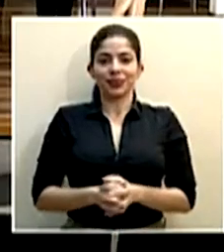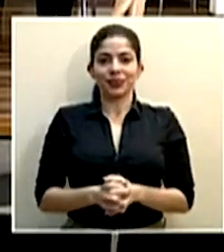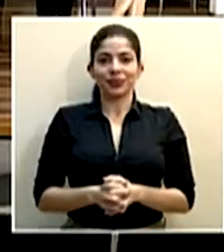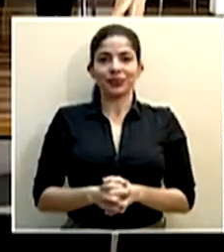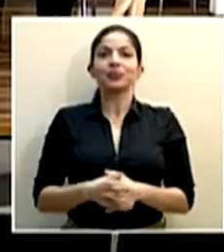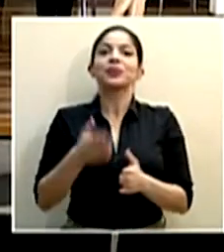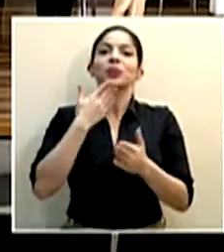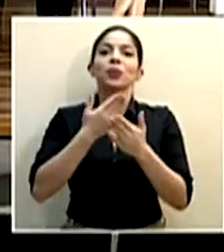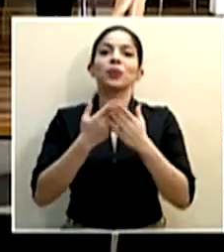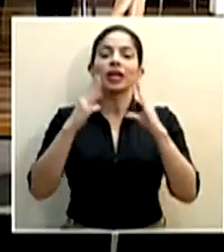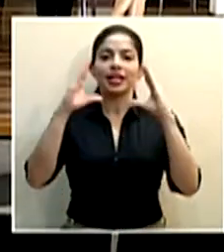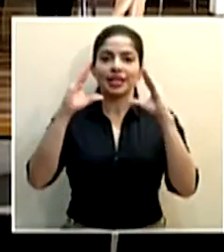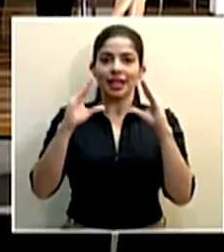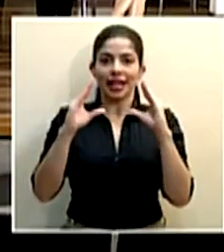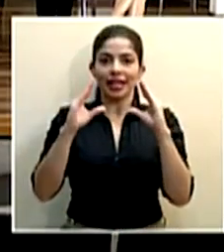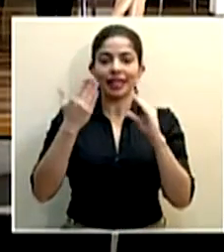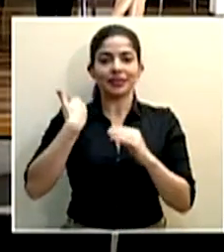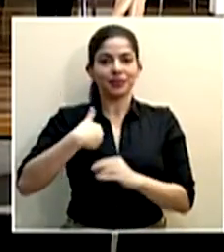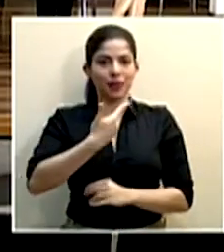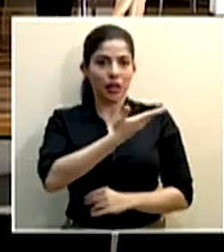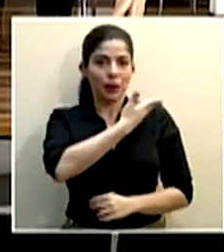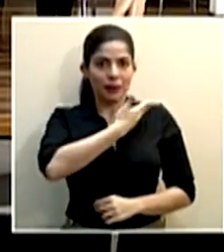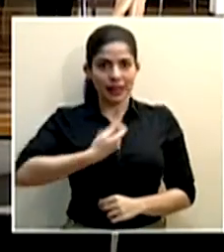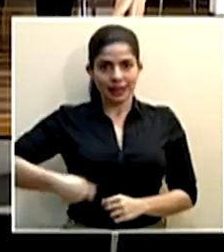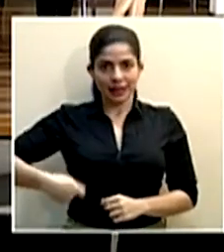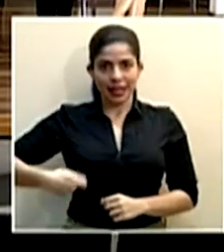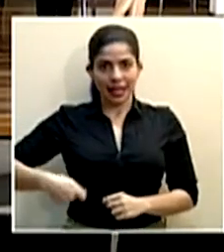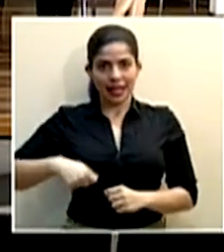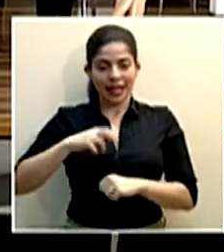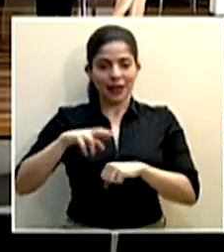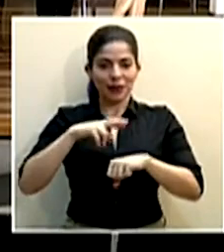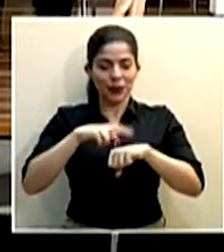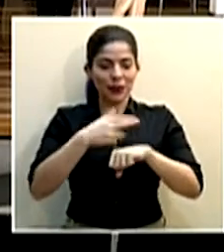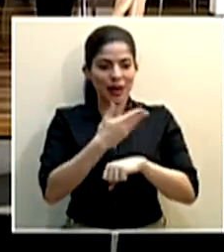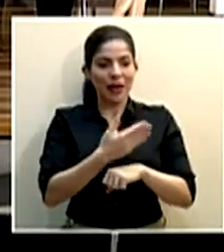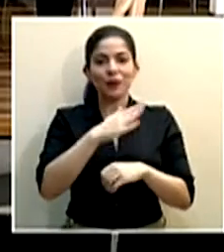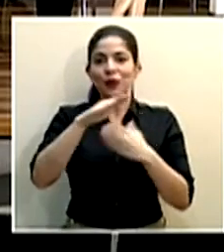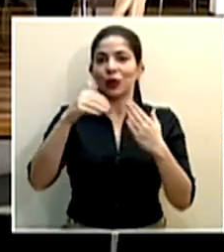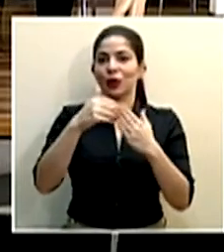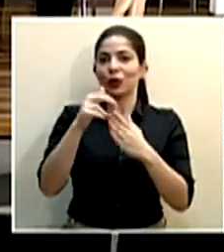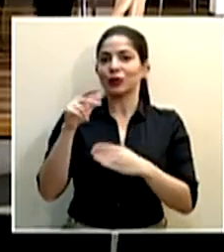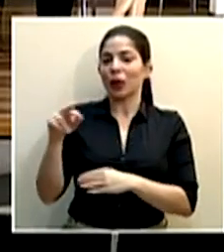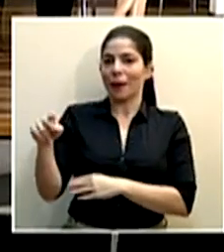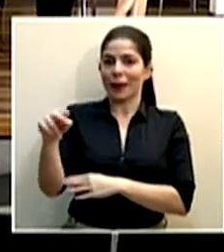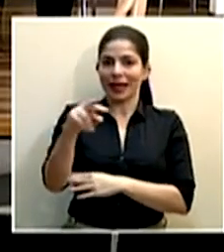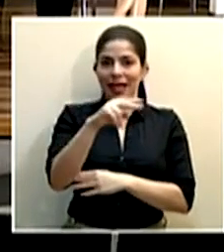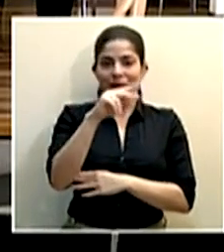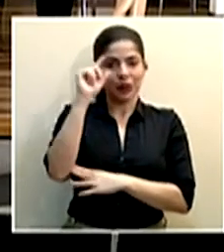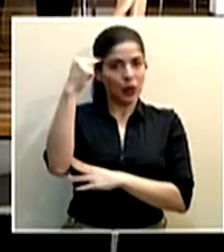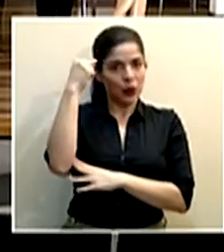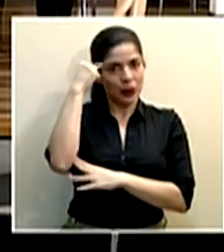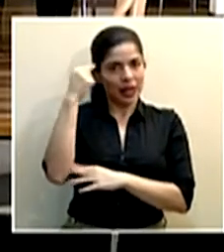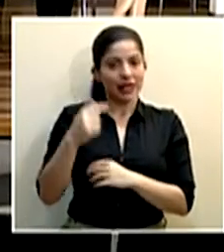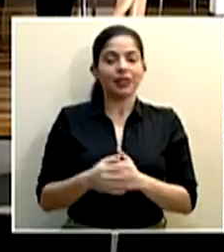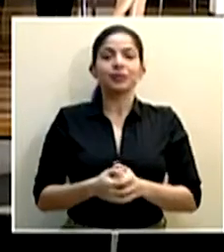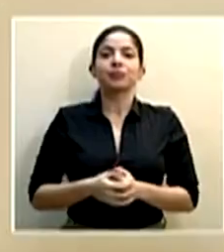Muy buenas tardes, señor presidente de la república, a todos los compañeros de gobierno.